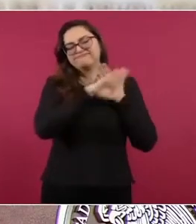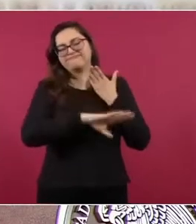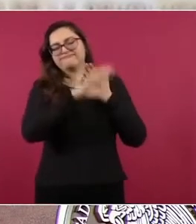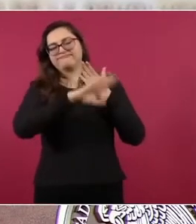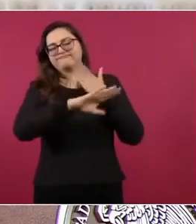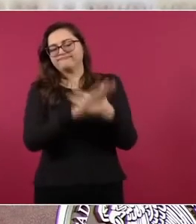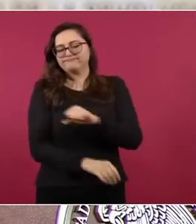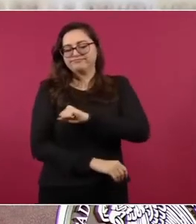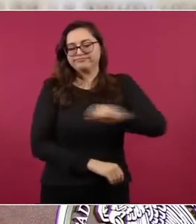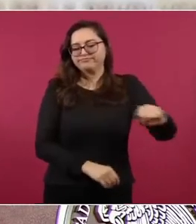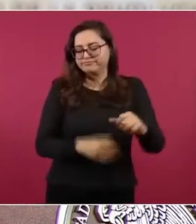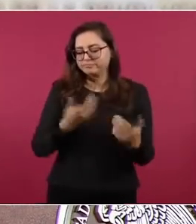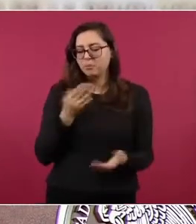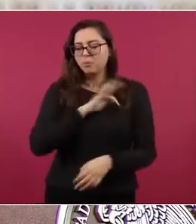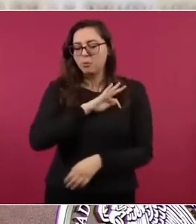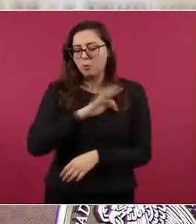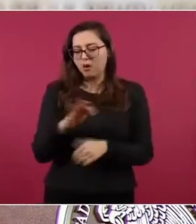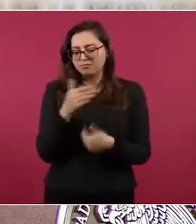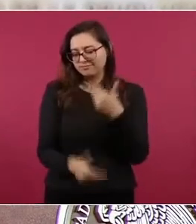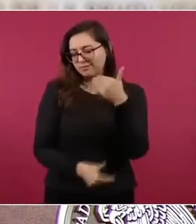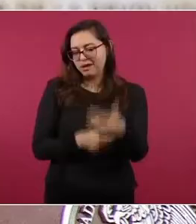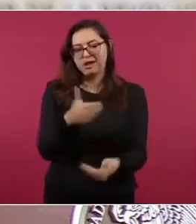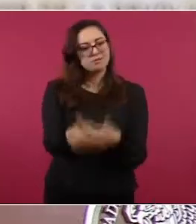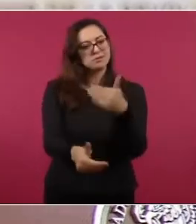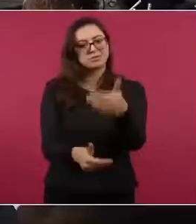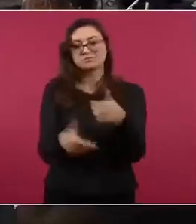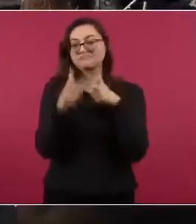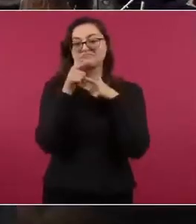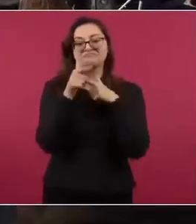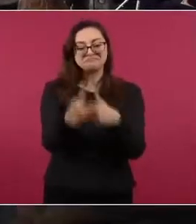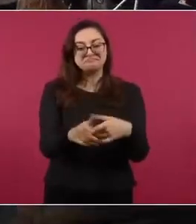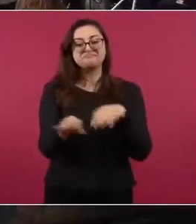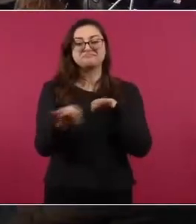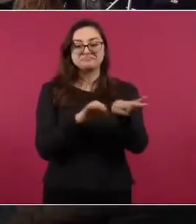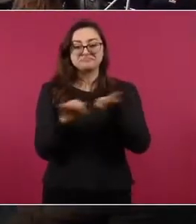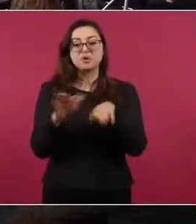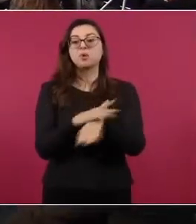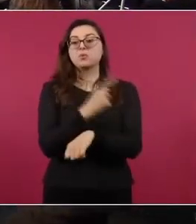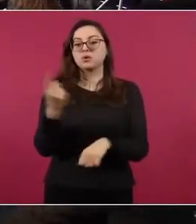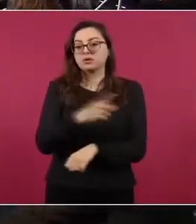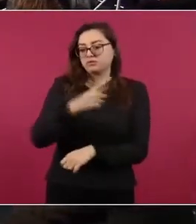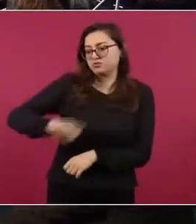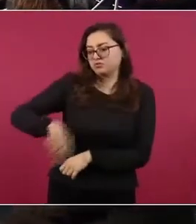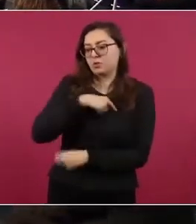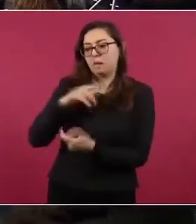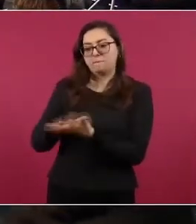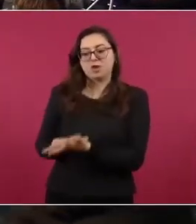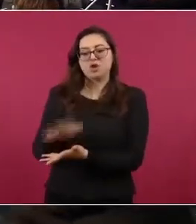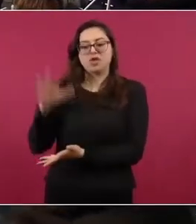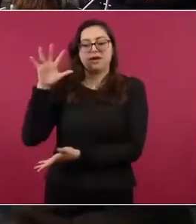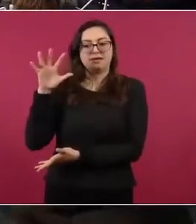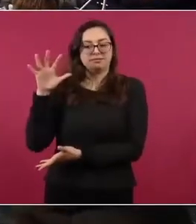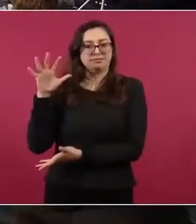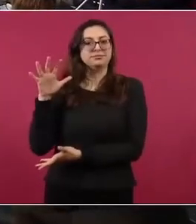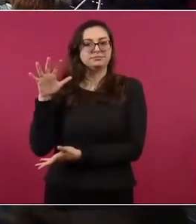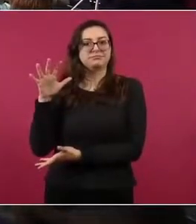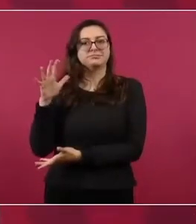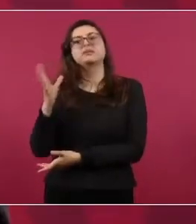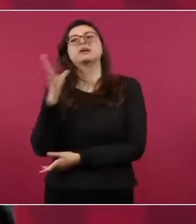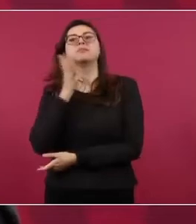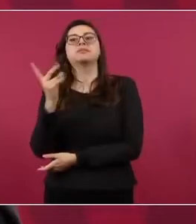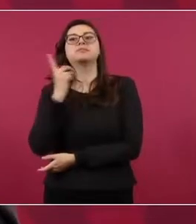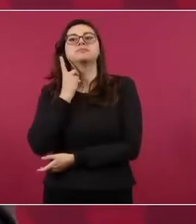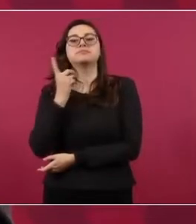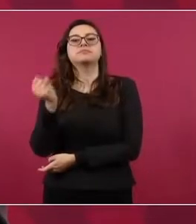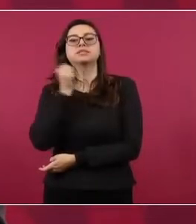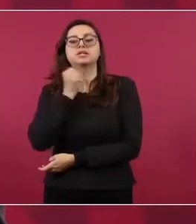nuestro movimiento mantiene la mayoría en la Cámara